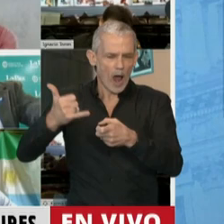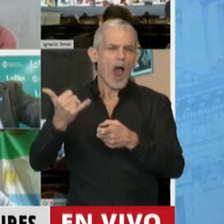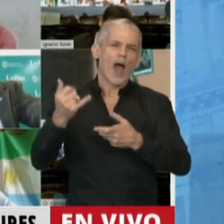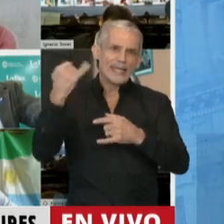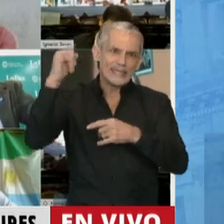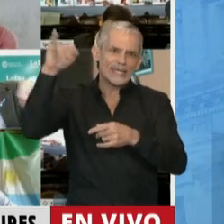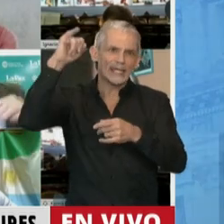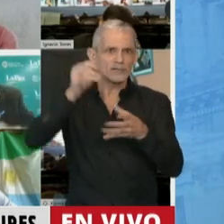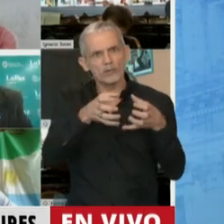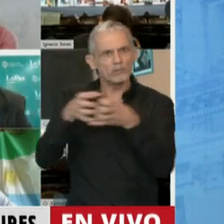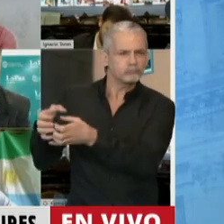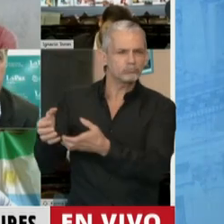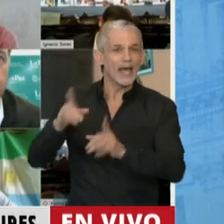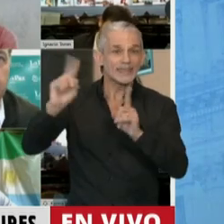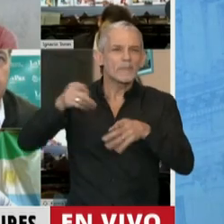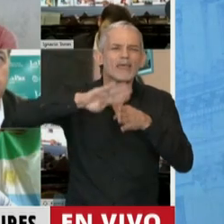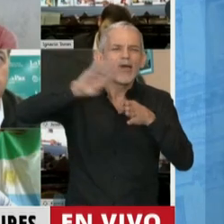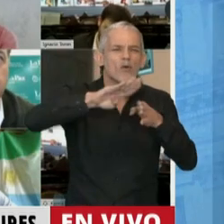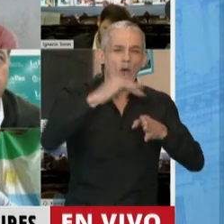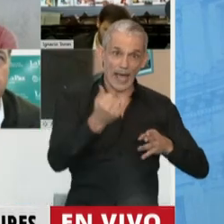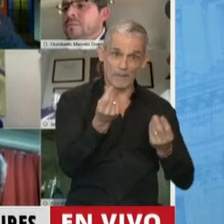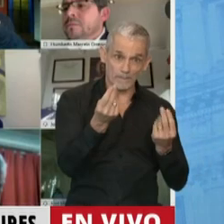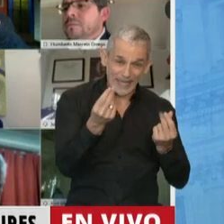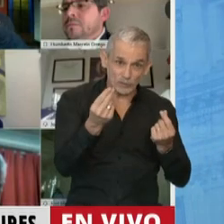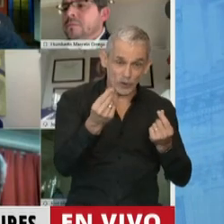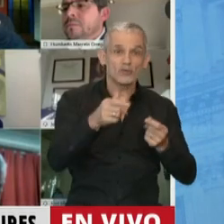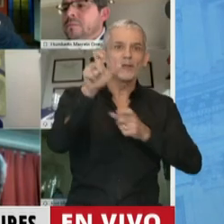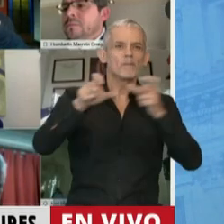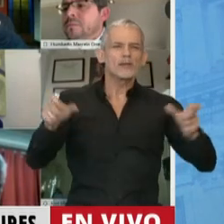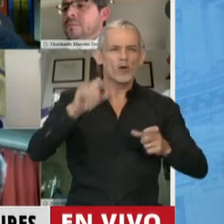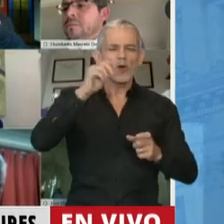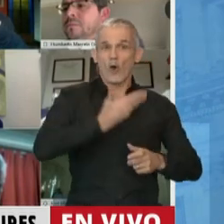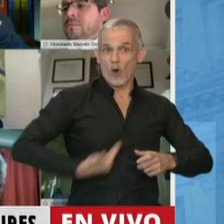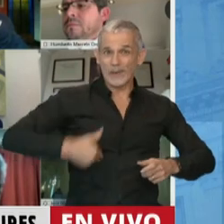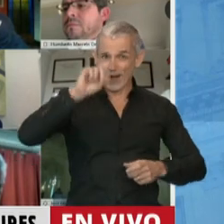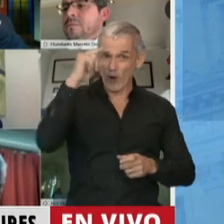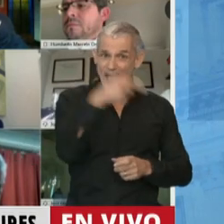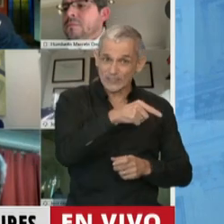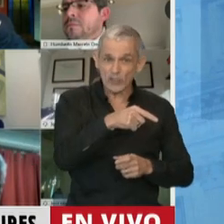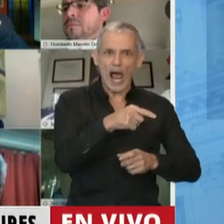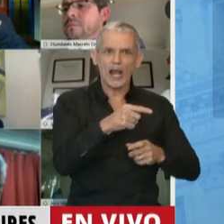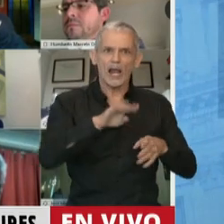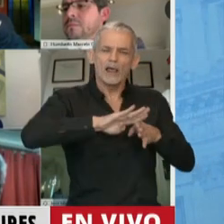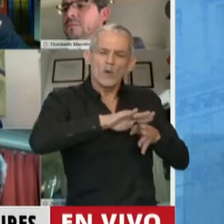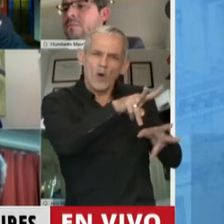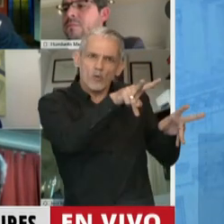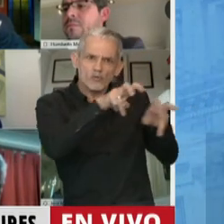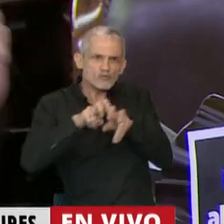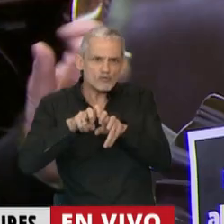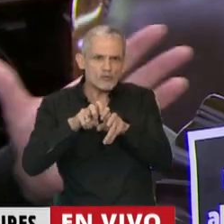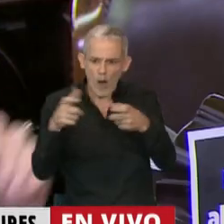todos los acreedores de deuda en pesos del gobierno nacional están obteniendo bonos